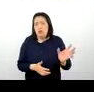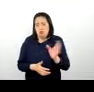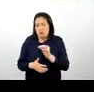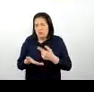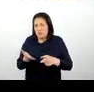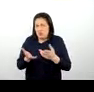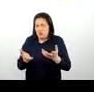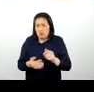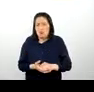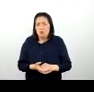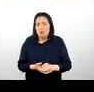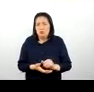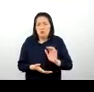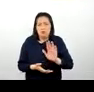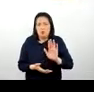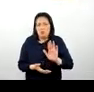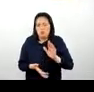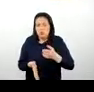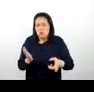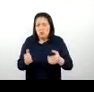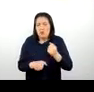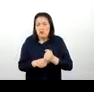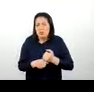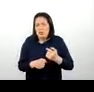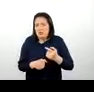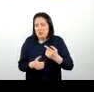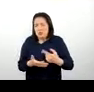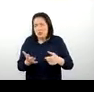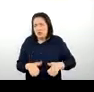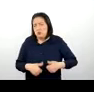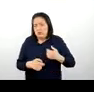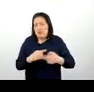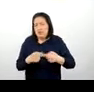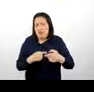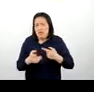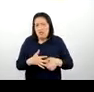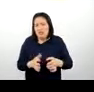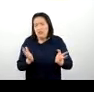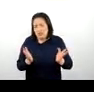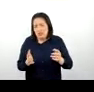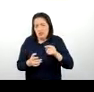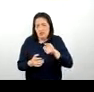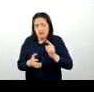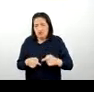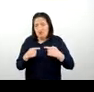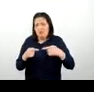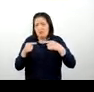ser su, su actividad diaria dejando huella, ¿no? Justamente en estos famosos